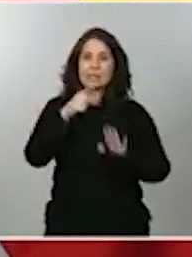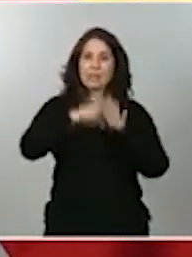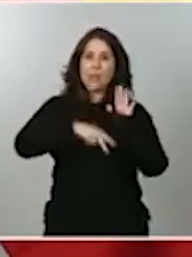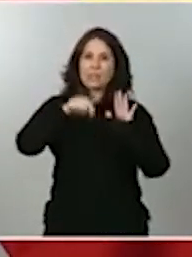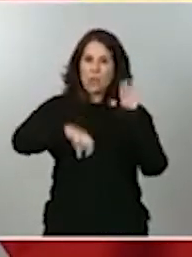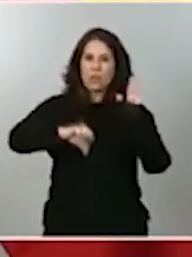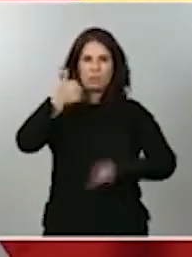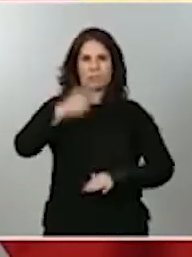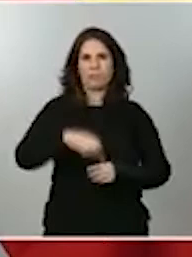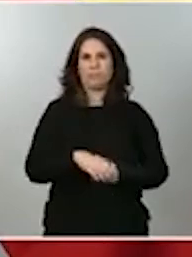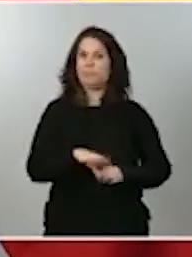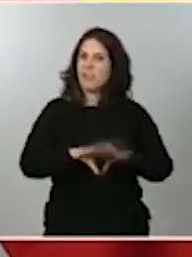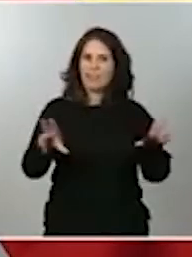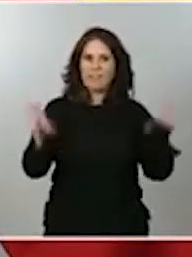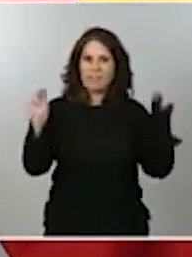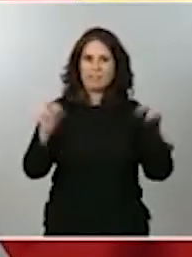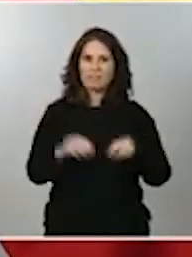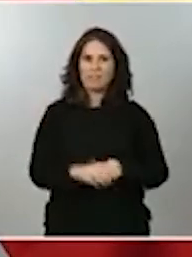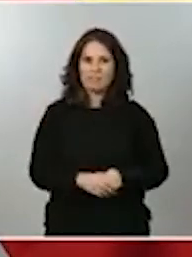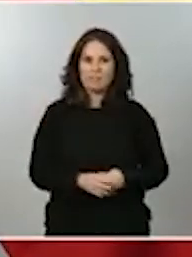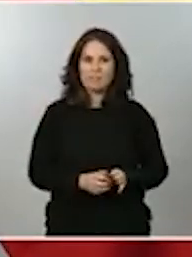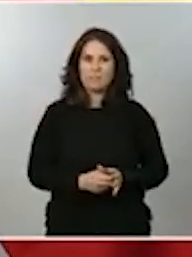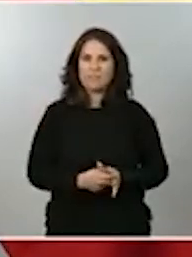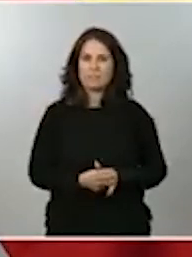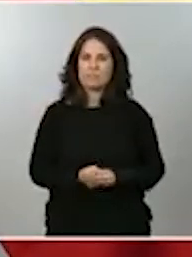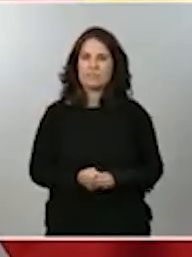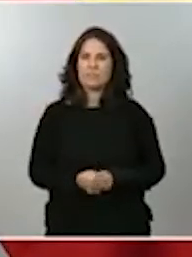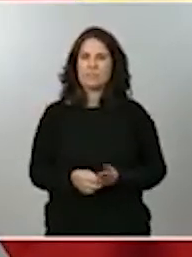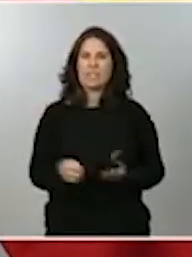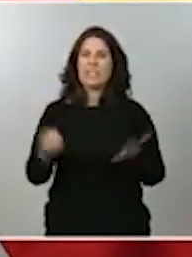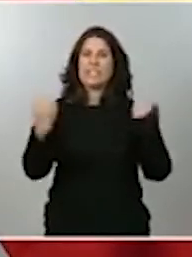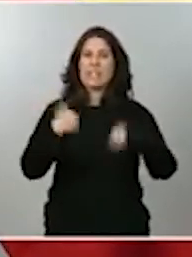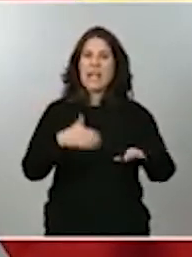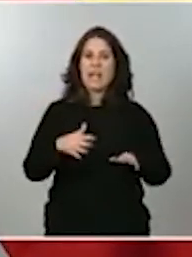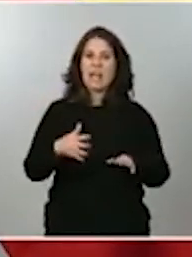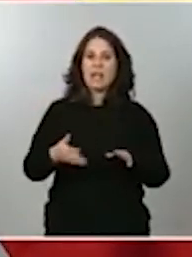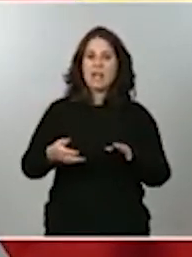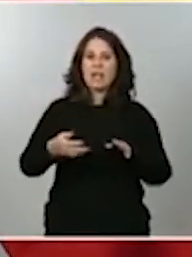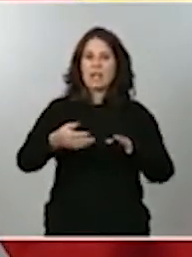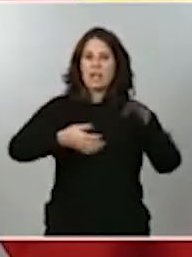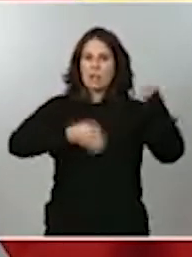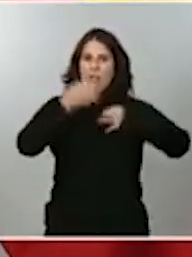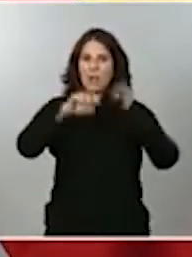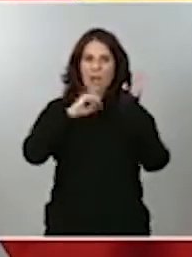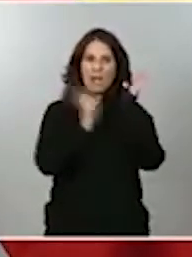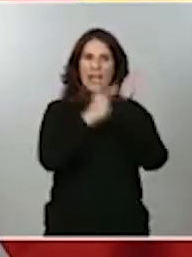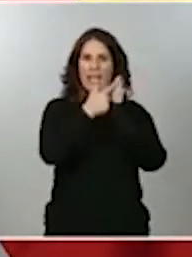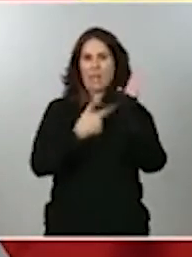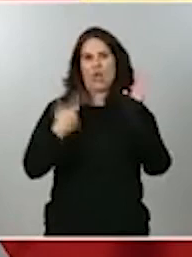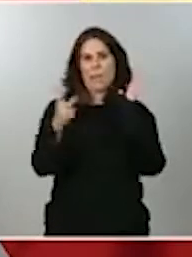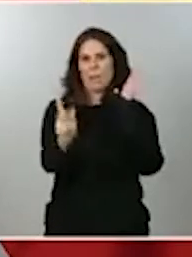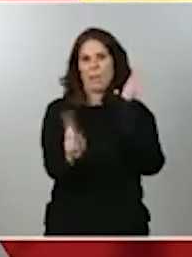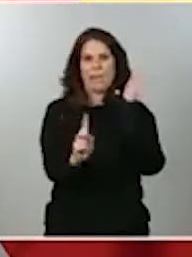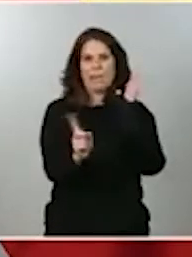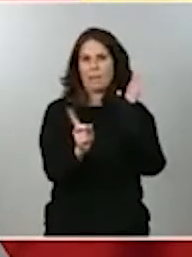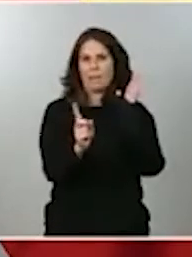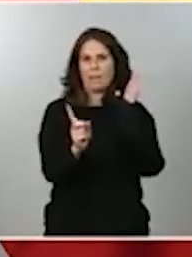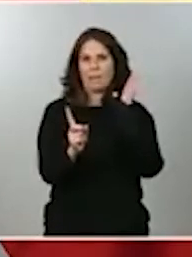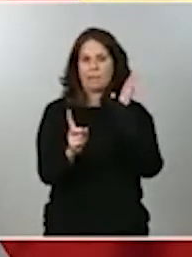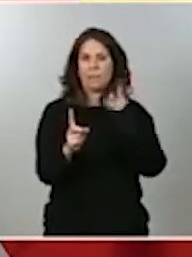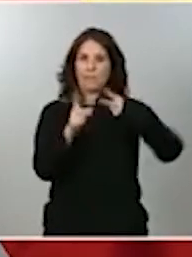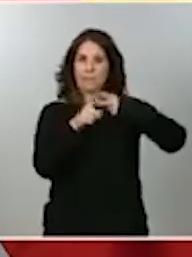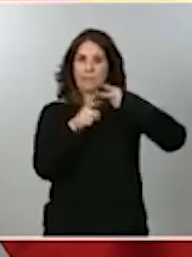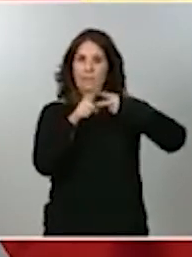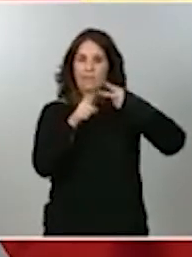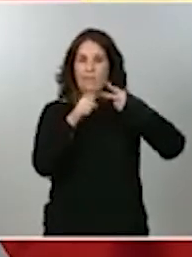acabó. Esto desaparece de nuestra formulación jurídica. Pero digo más. Con estas dos normas damos un paso de gigante.